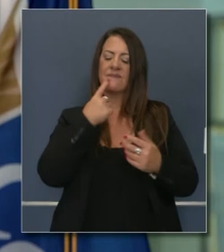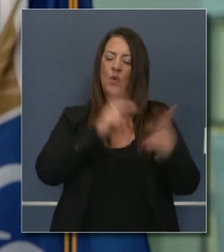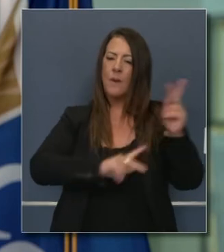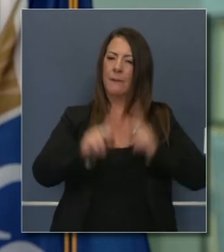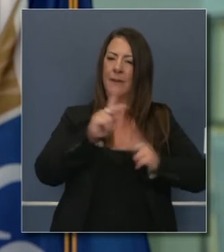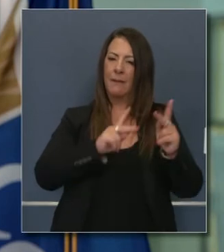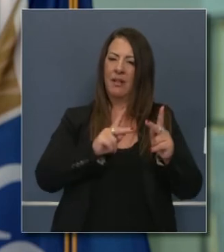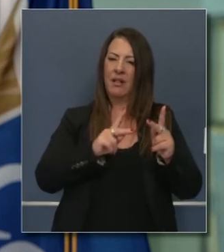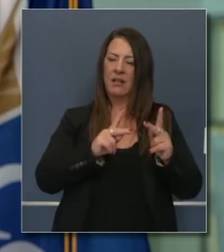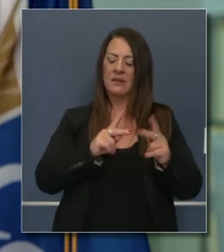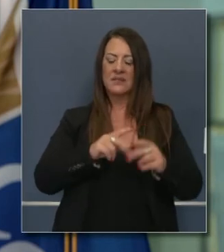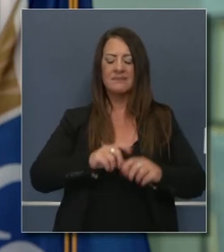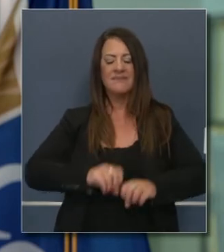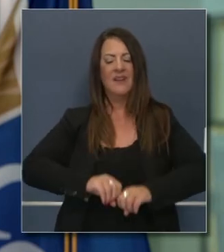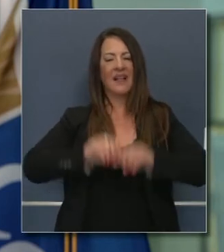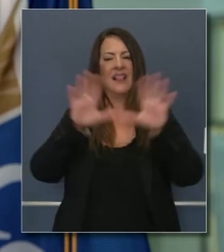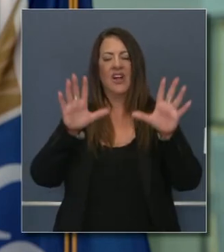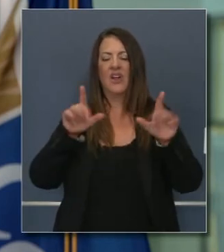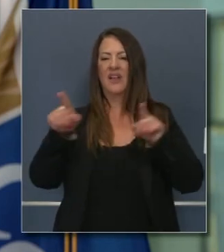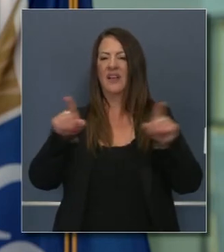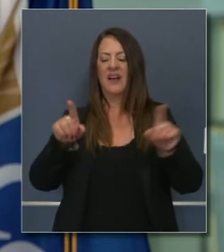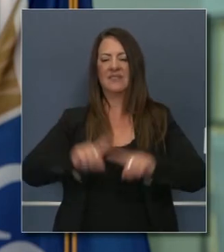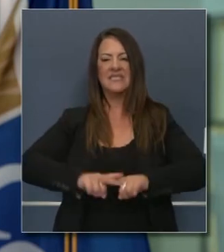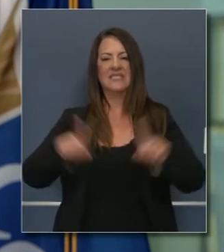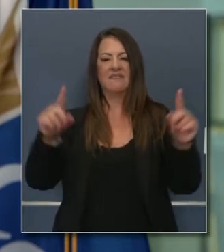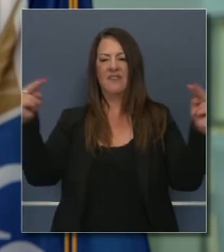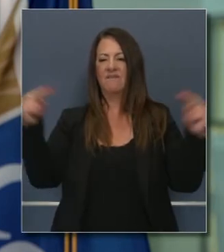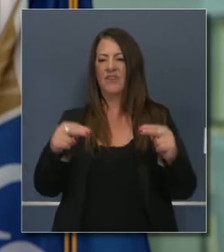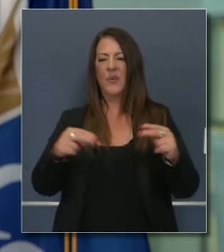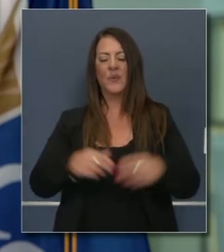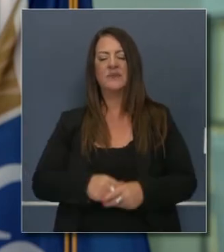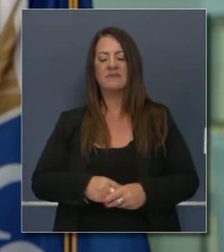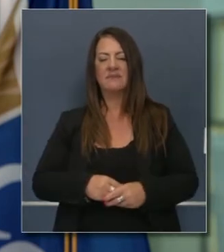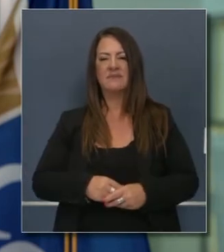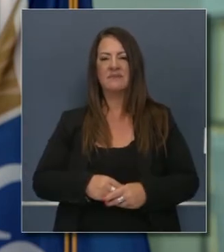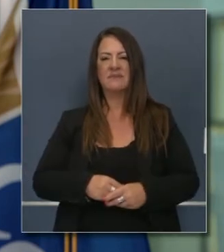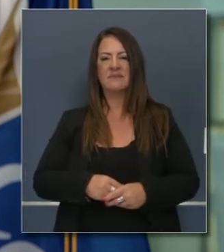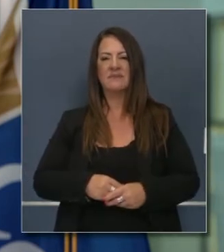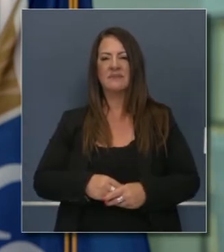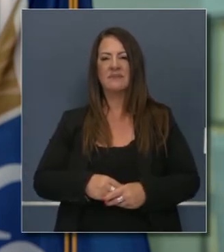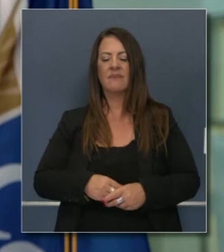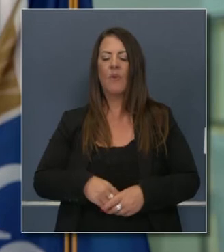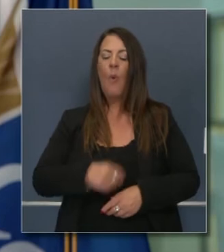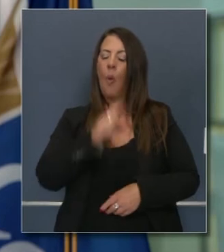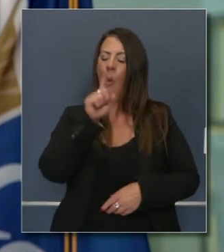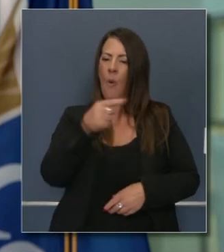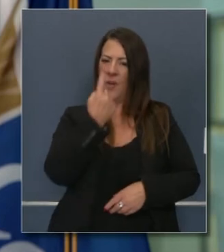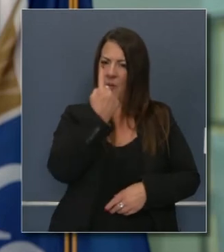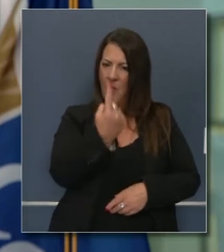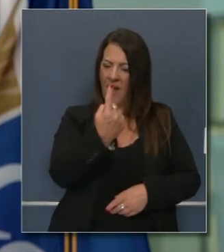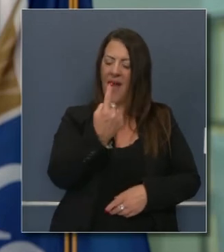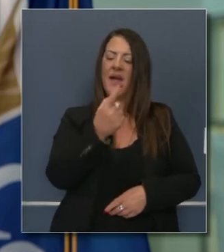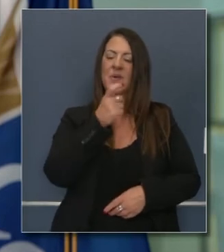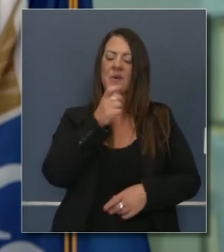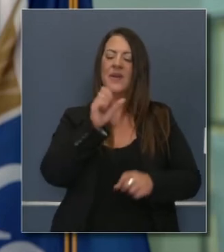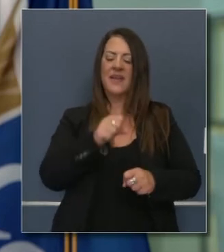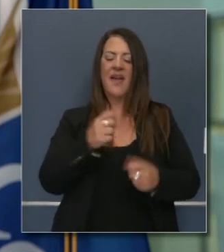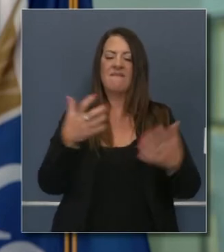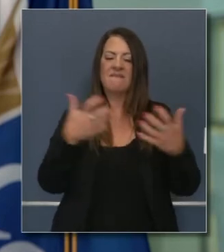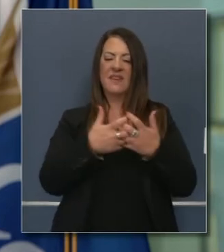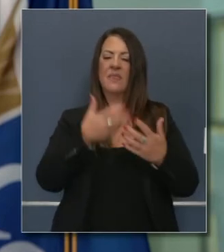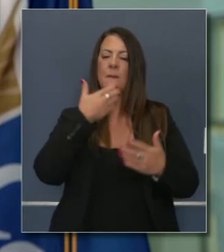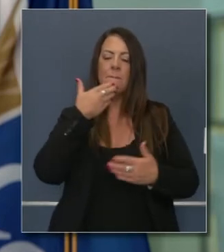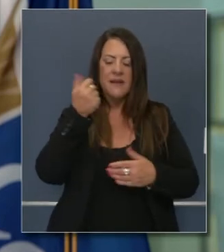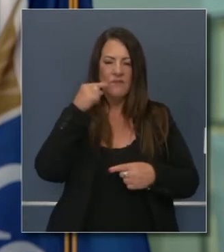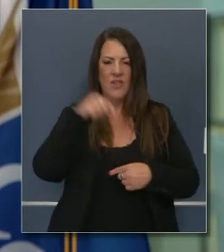pública etcétera claramente desde mi perspectiva muy humilde tienes a un candidato que se ajusta a las necesidades